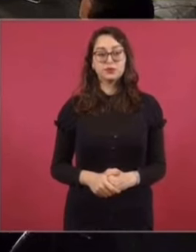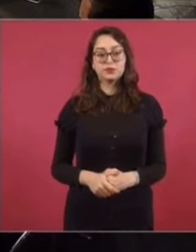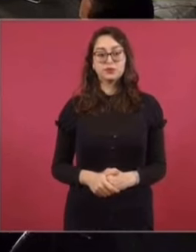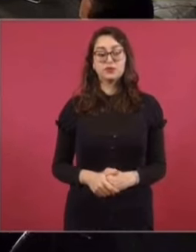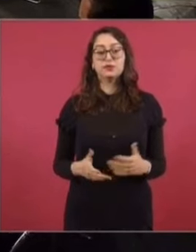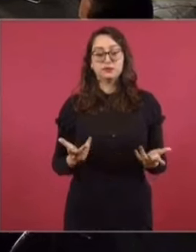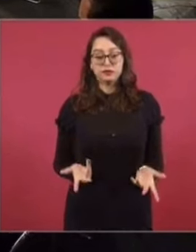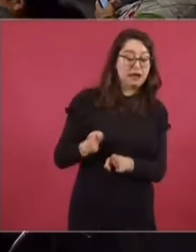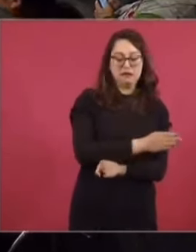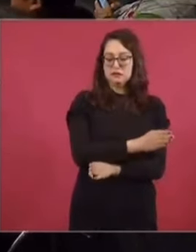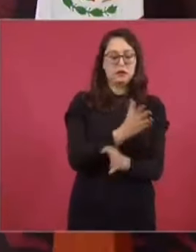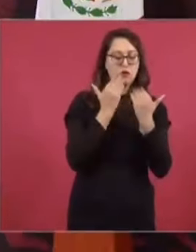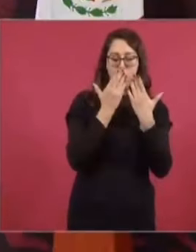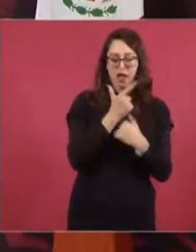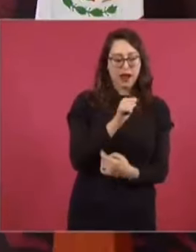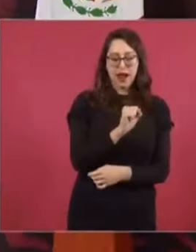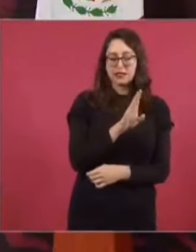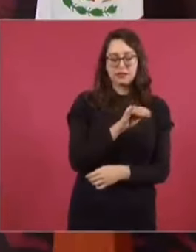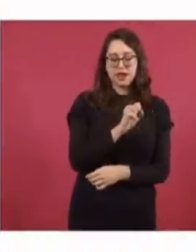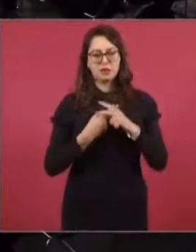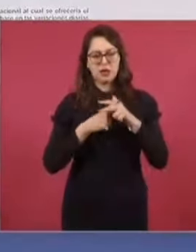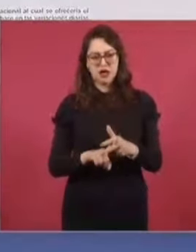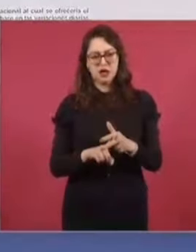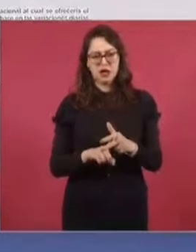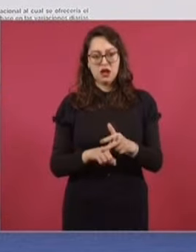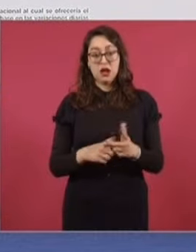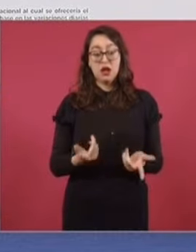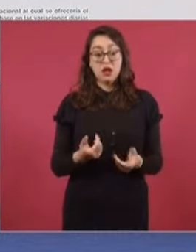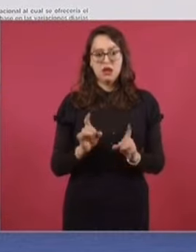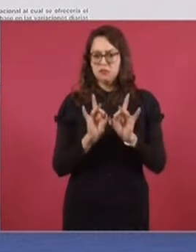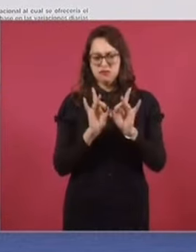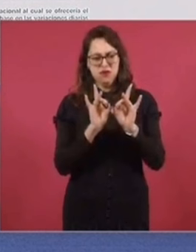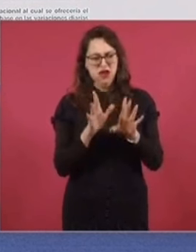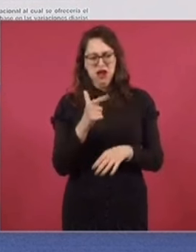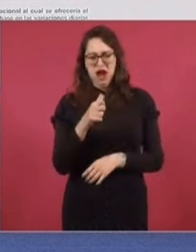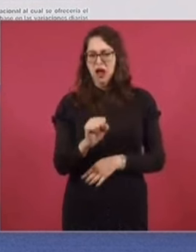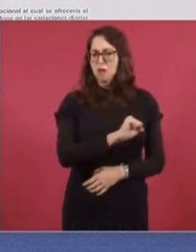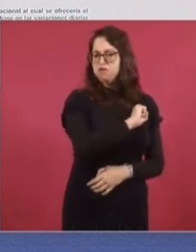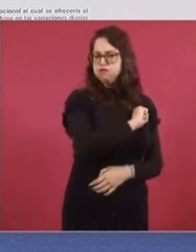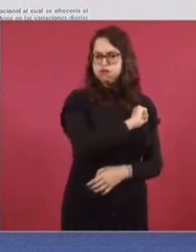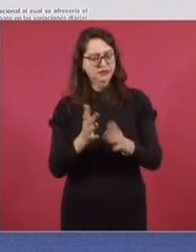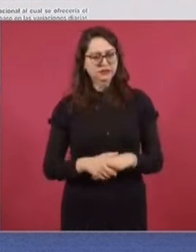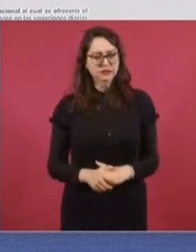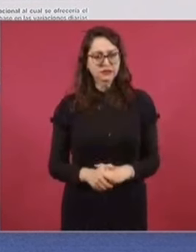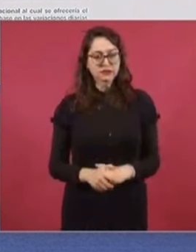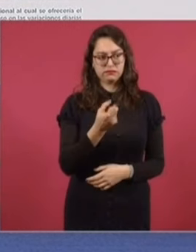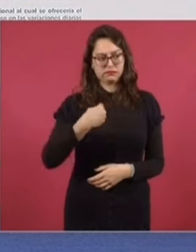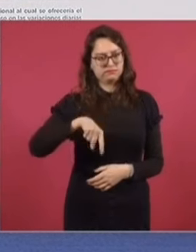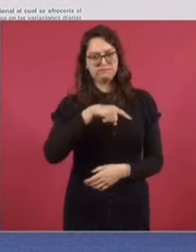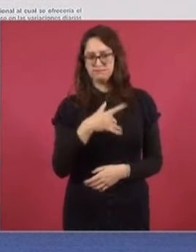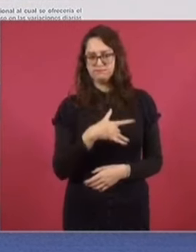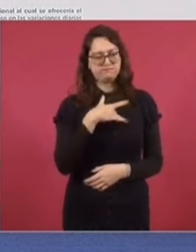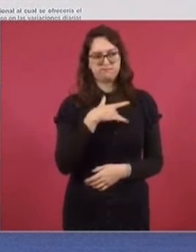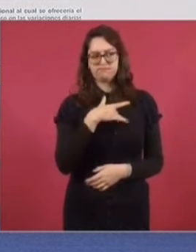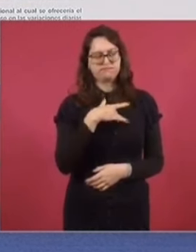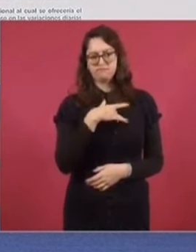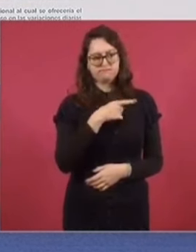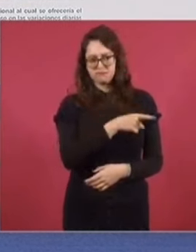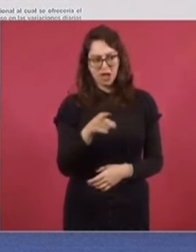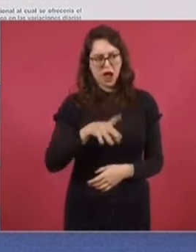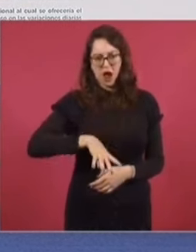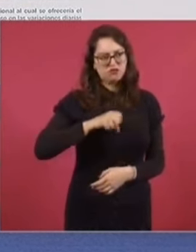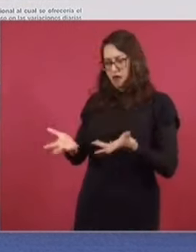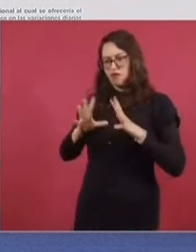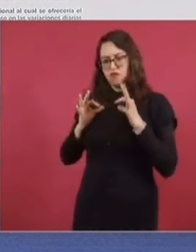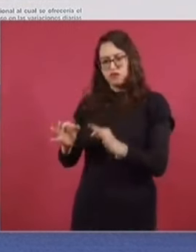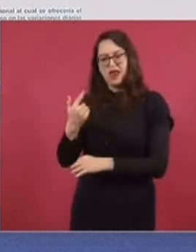el gas para el bienestar? Lo iniciamos porque estaba arriba. Es que se nos fue muy arriba el gas. Y aquí se tomó la decisión de